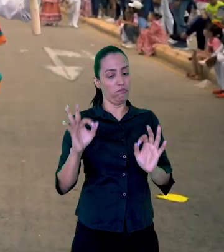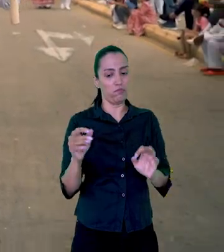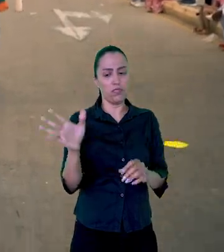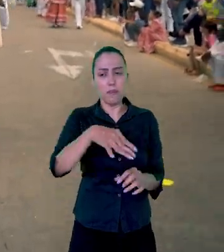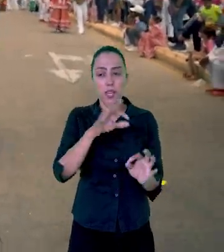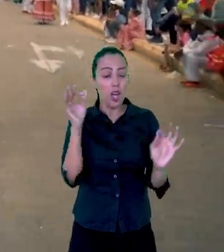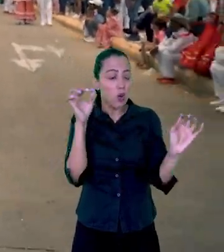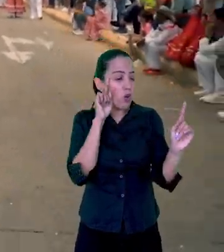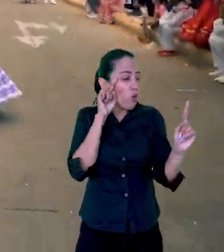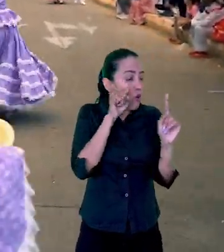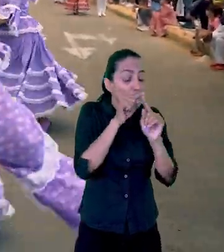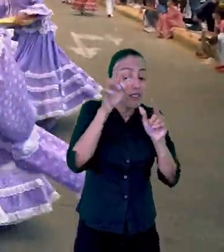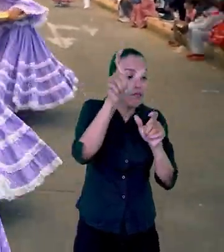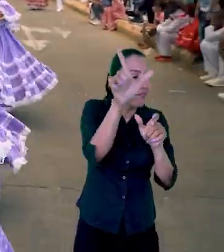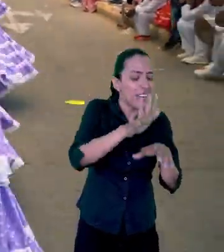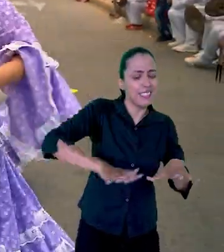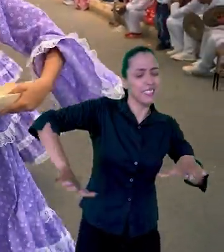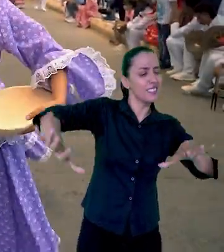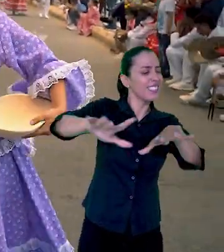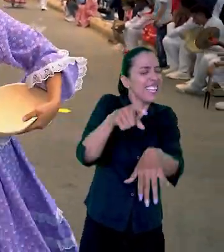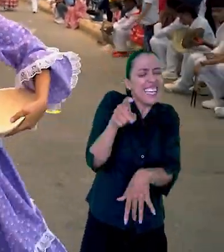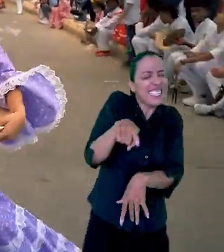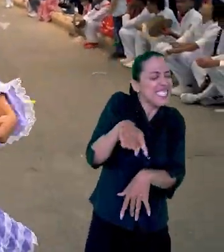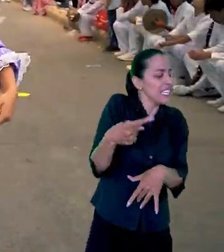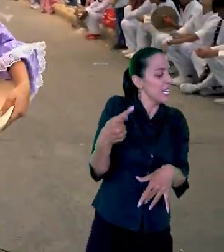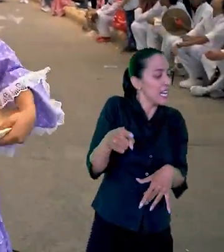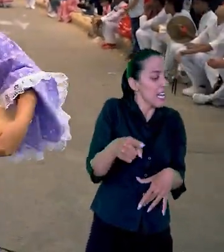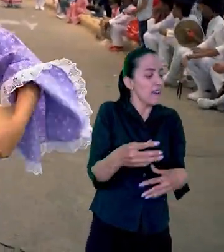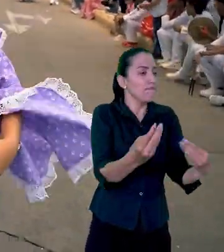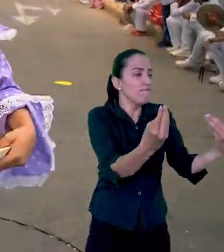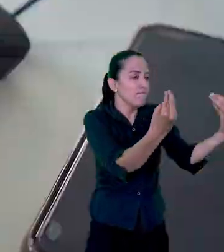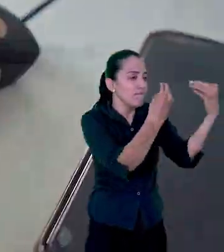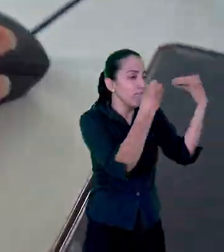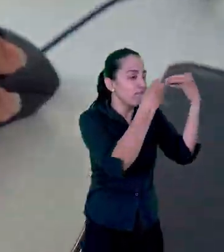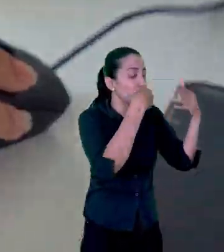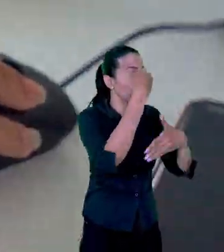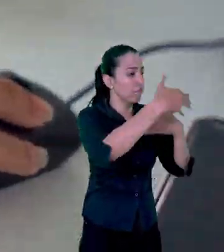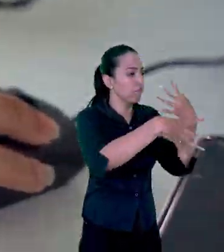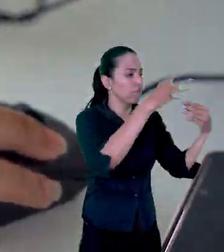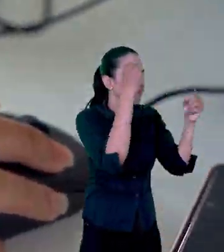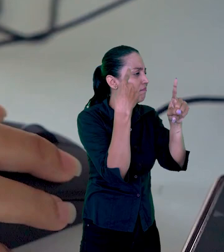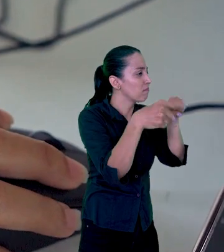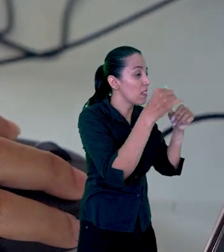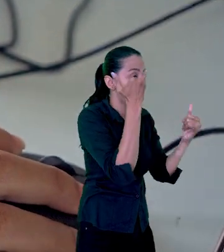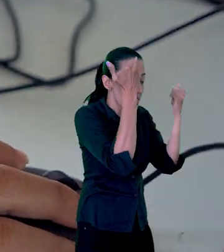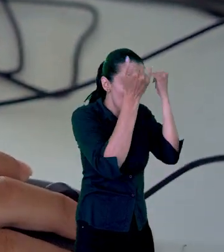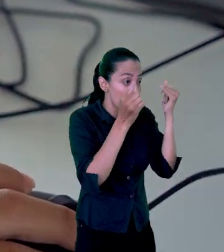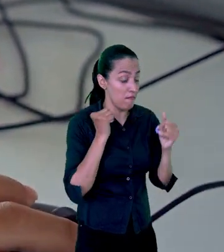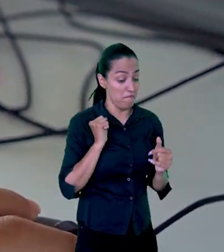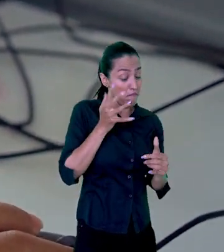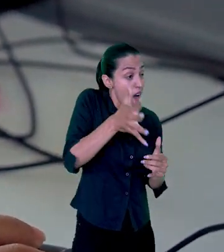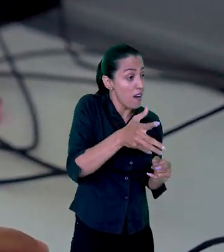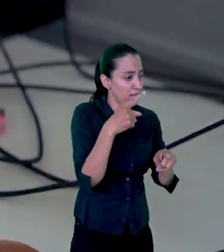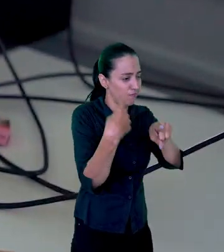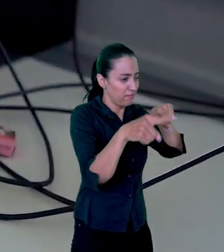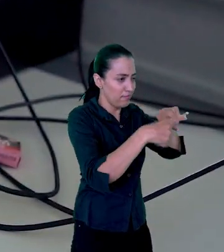enfoque territorial, la transformación cultural, la enseñanza en el aprendizaje, en diferentes estrategias, en